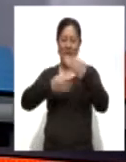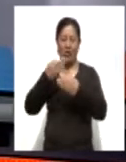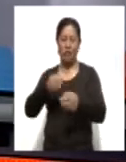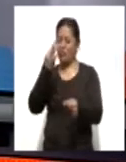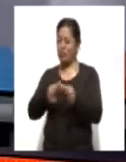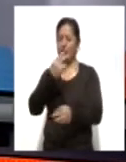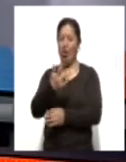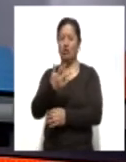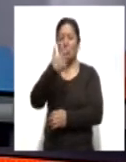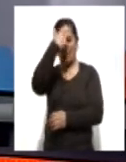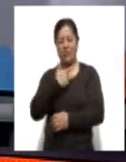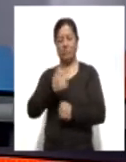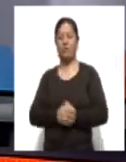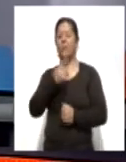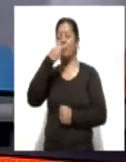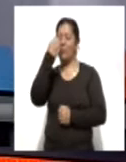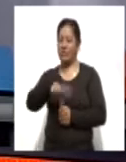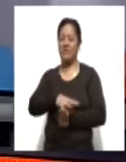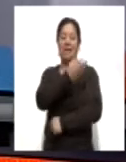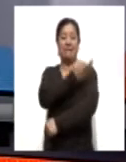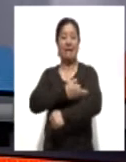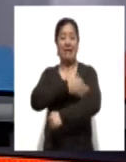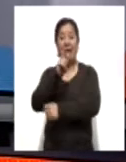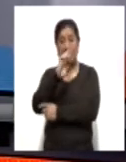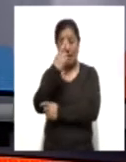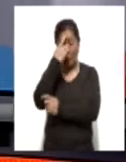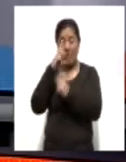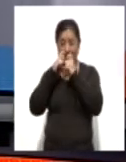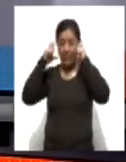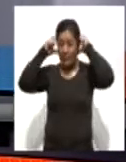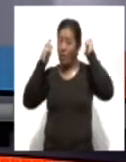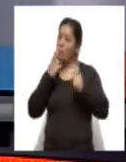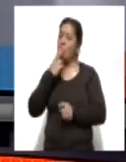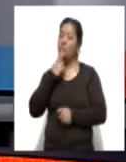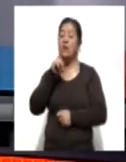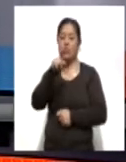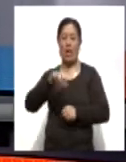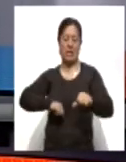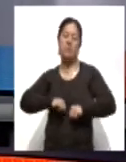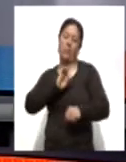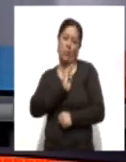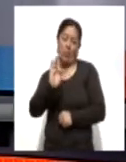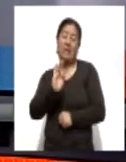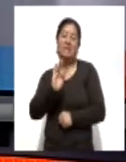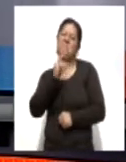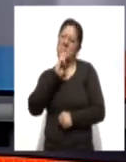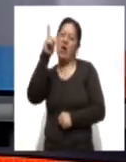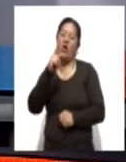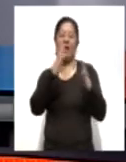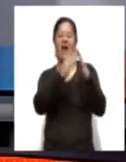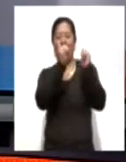de las 20 horas. Que tenga una excelente tarde y recuerde utilizar cubrebocas si sus actividades se lo permiten quédese en casa.